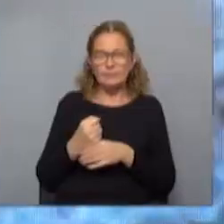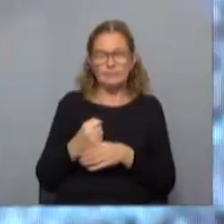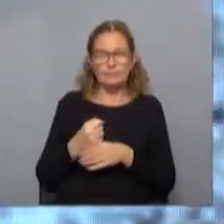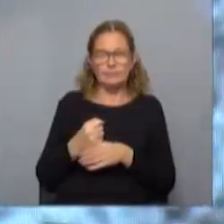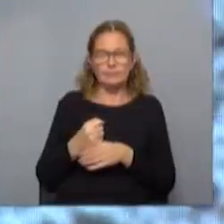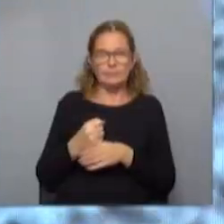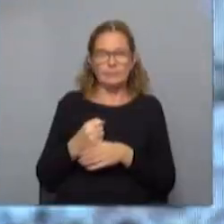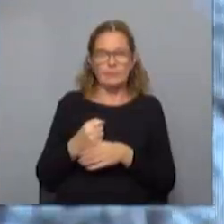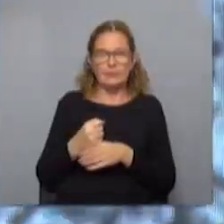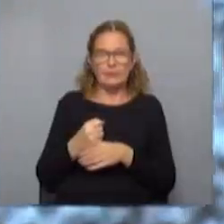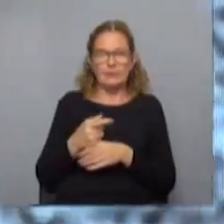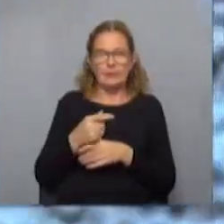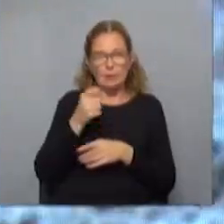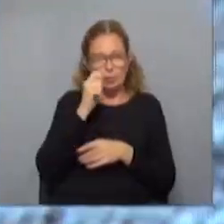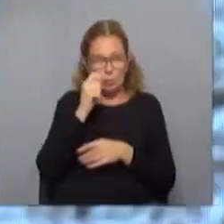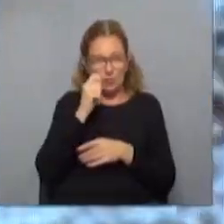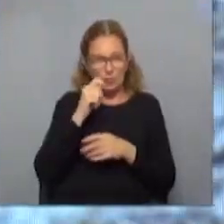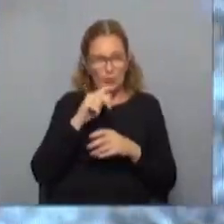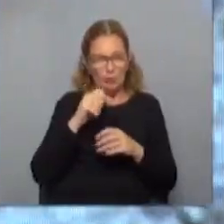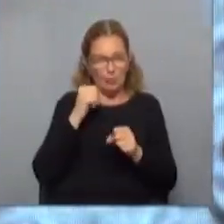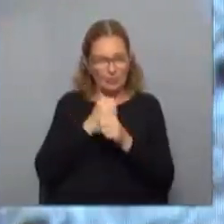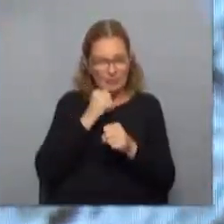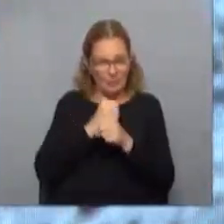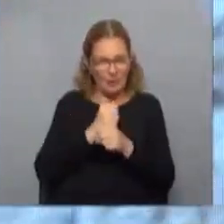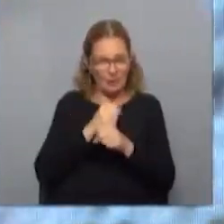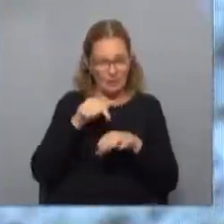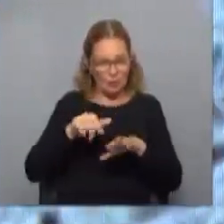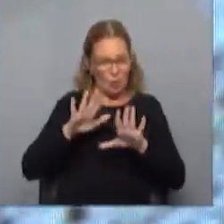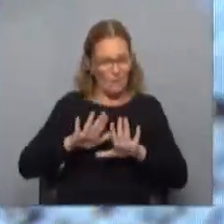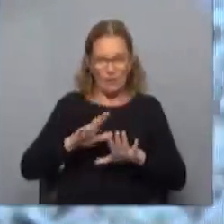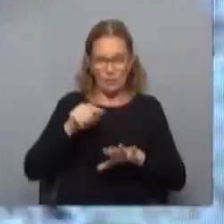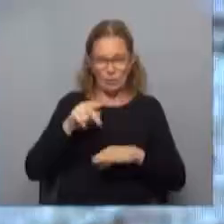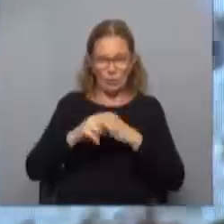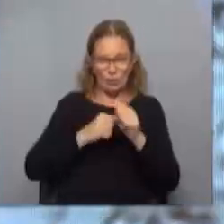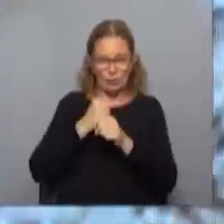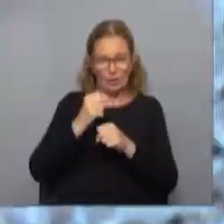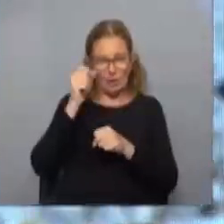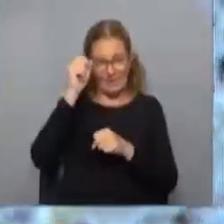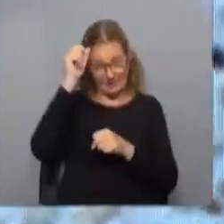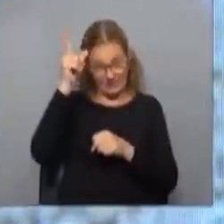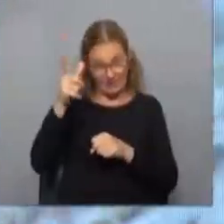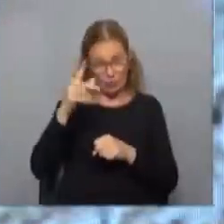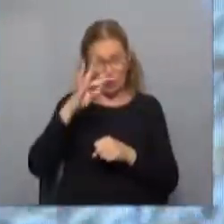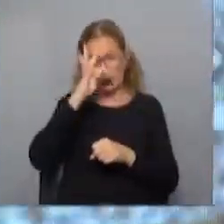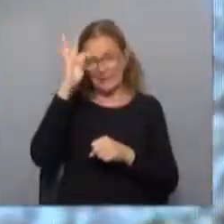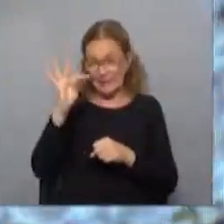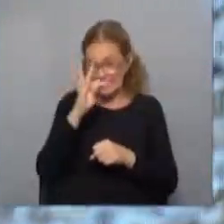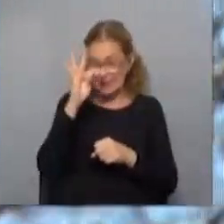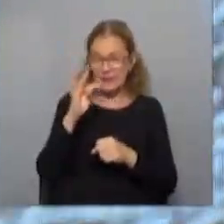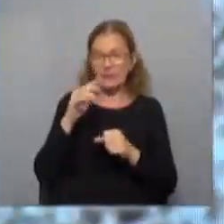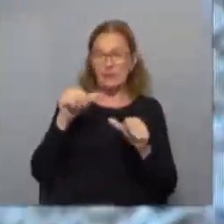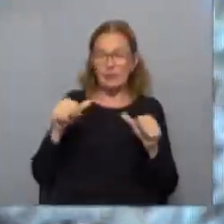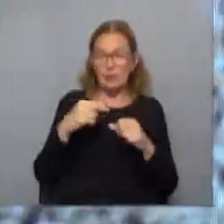la Cámara Uruguaya de Turismo no dejó de trabajar estos dos años. Se hicieron capacitaciones, se hicieron talleres online